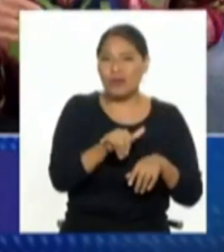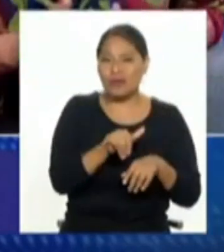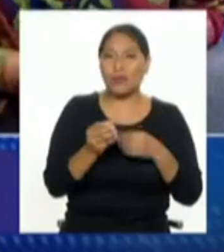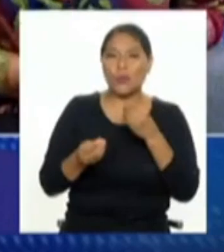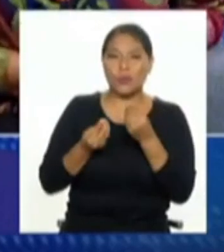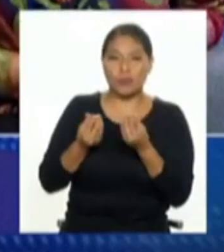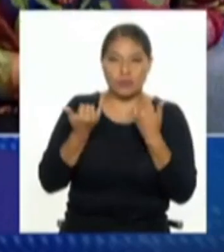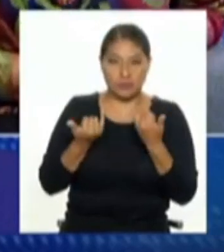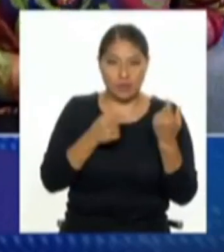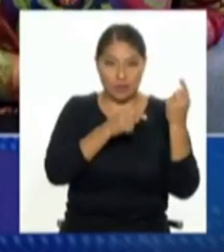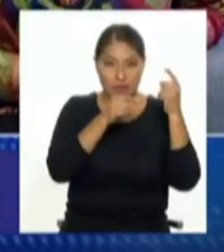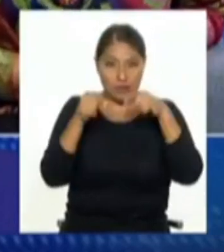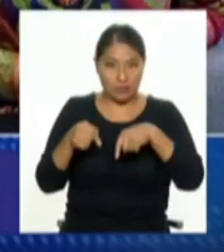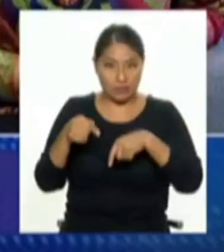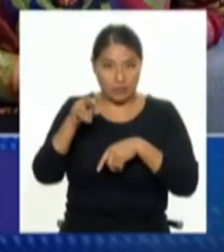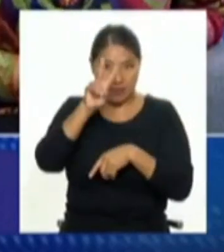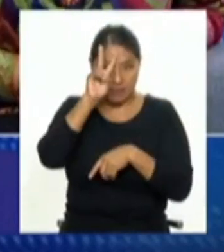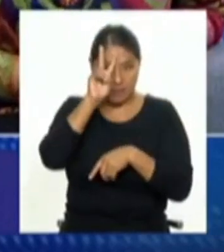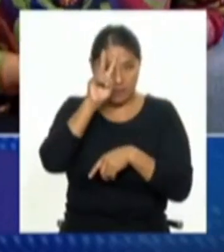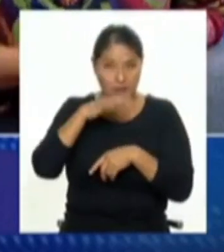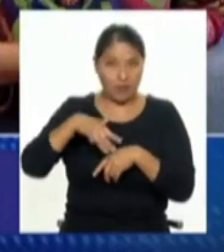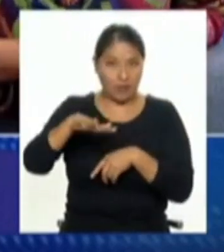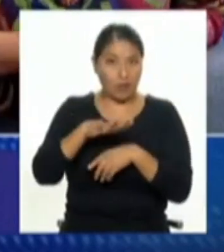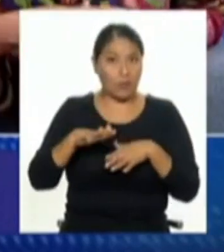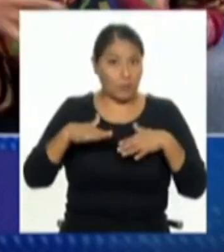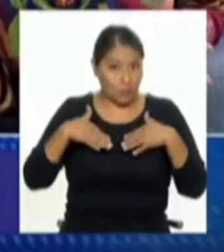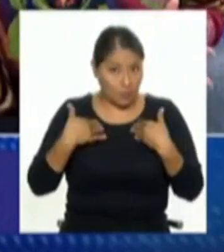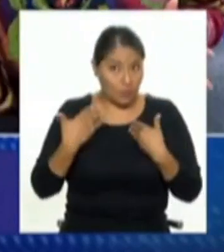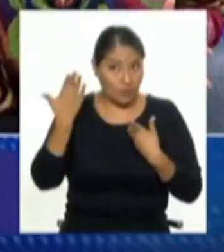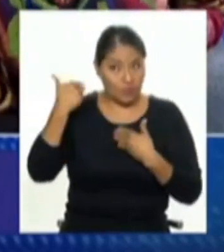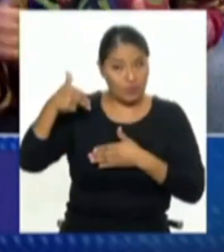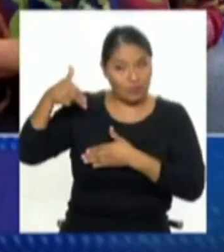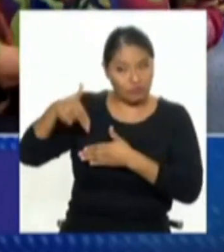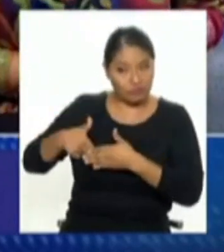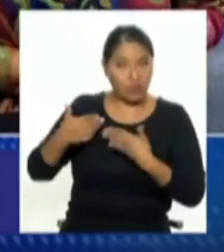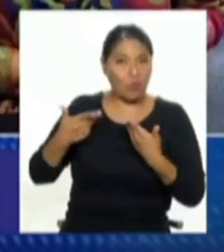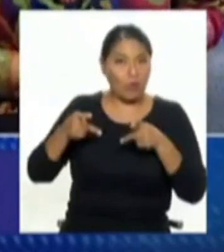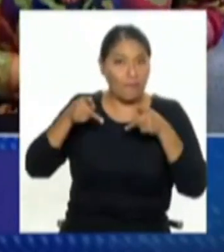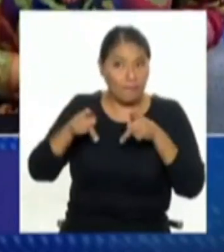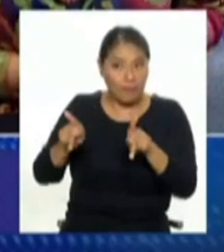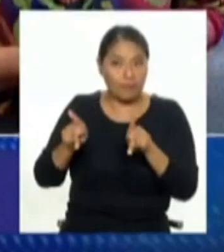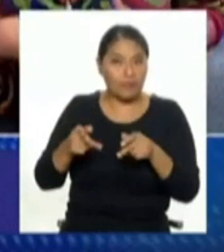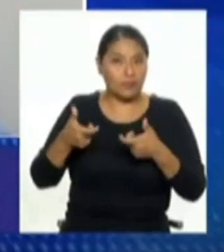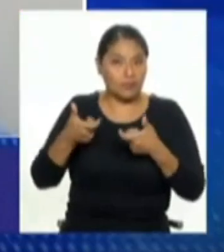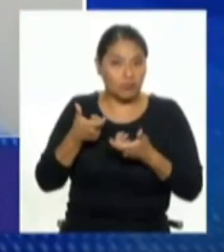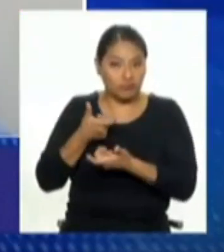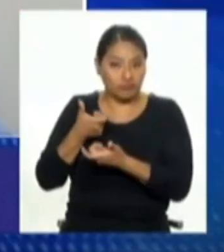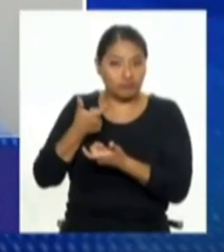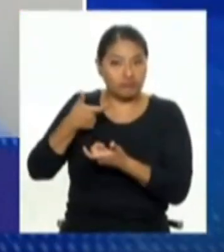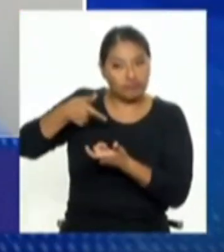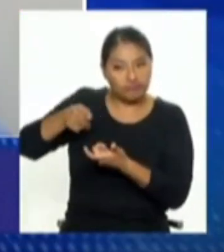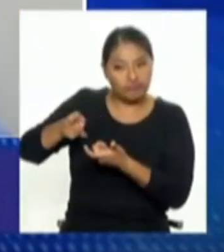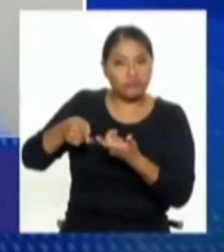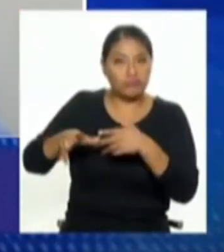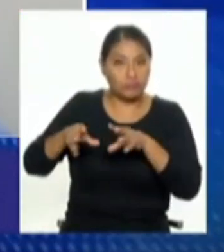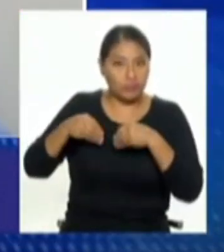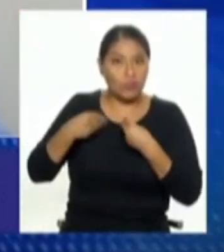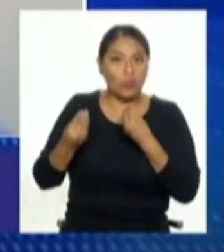¿pudiese ser que esa situación en algún momento se diese en el Perú si se abre más la posibilidad de tener armas? ¿o es una exageración?